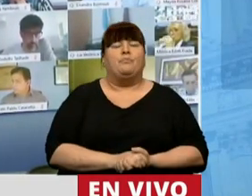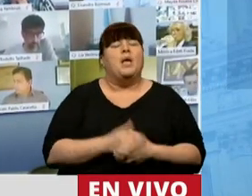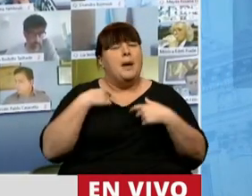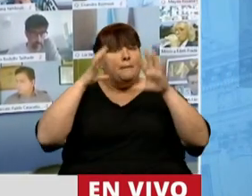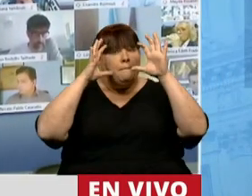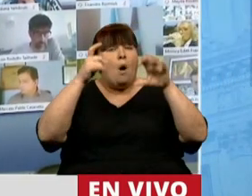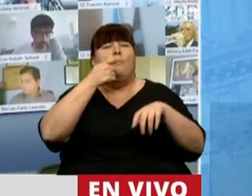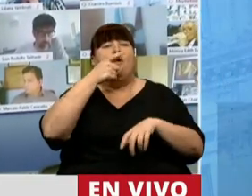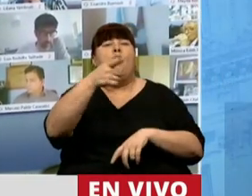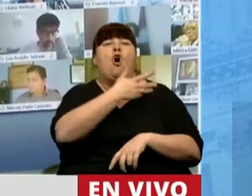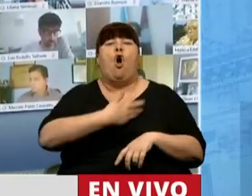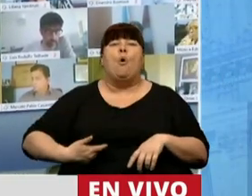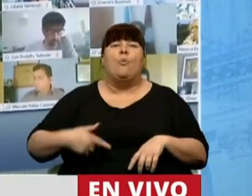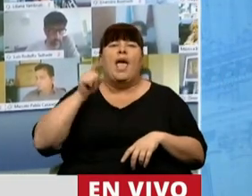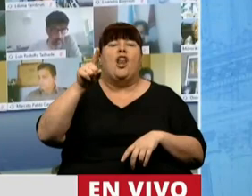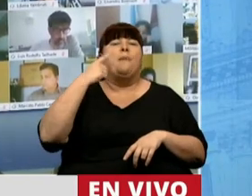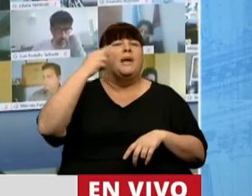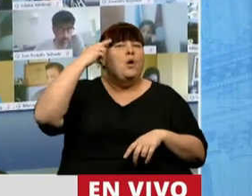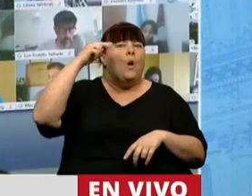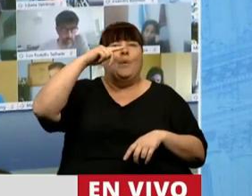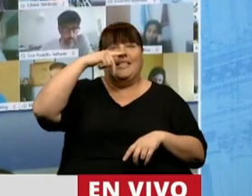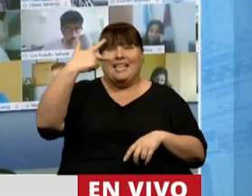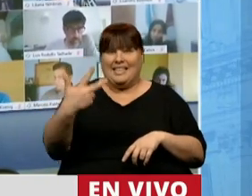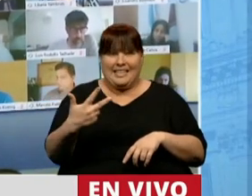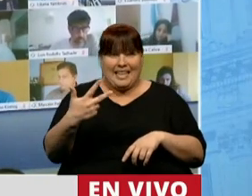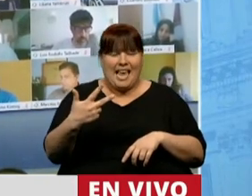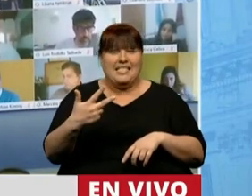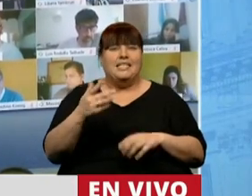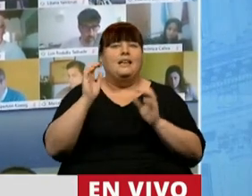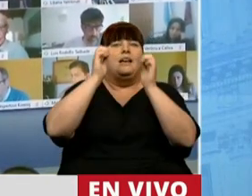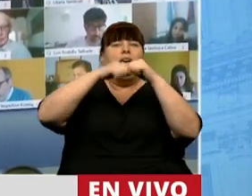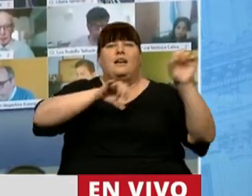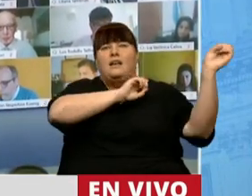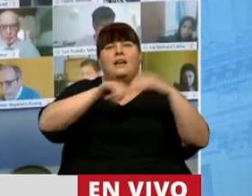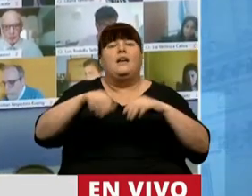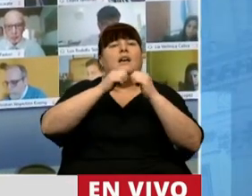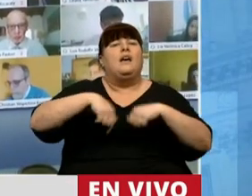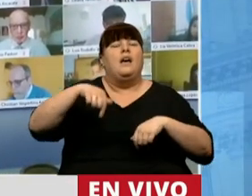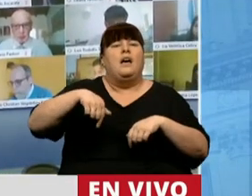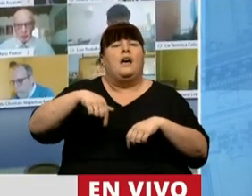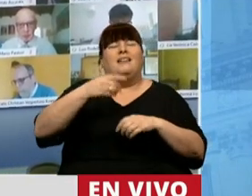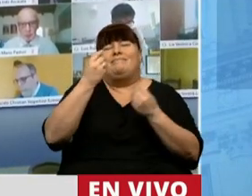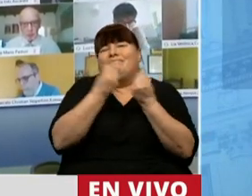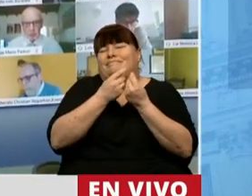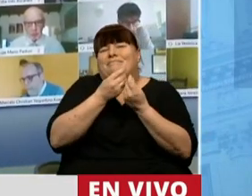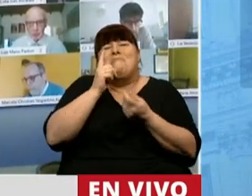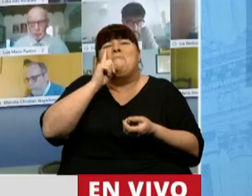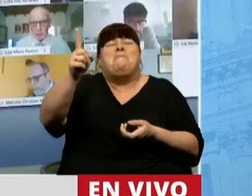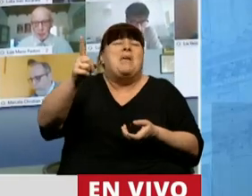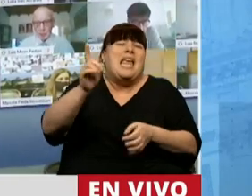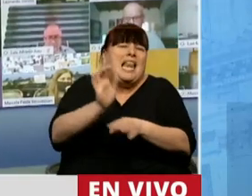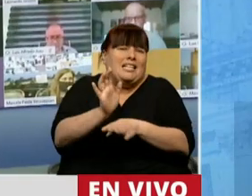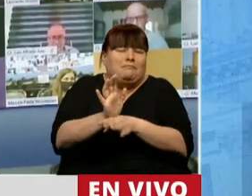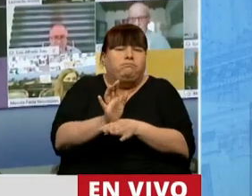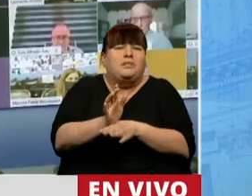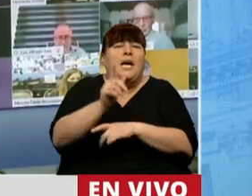Recuerdo, por ejemplo, en el gobierno popular de 1973, el refugio que se le dio a centenares, miles, diría